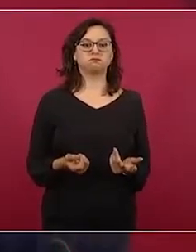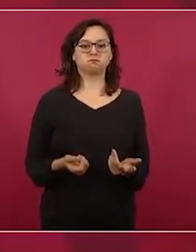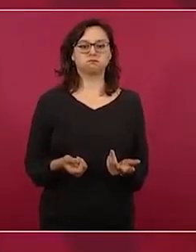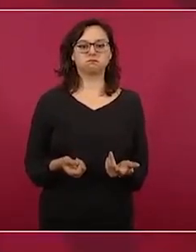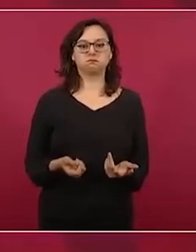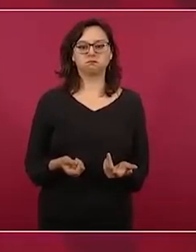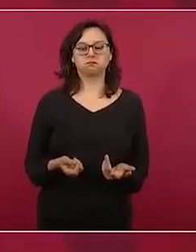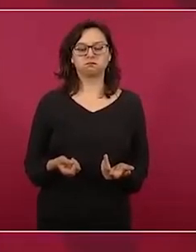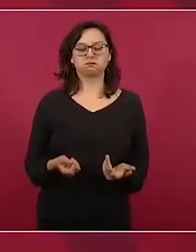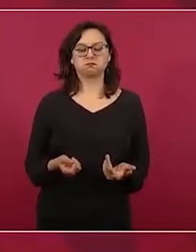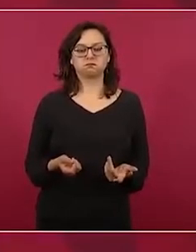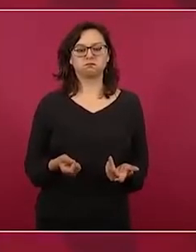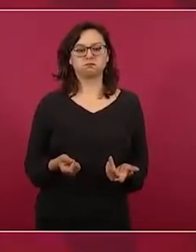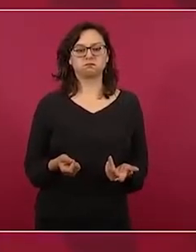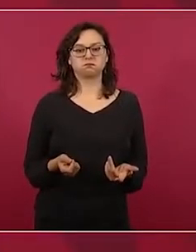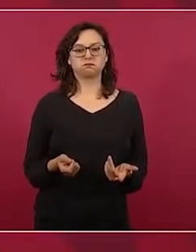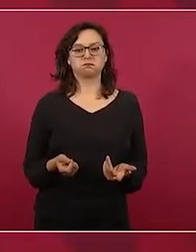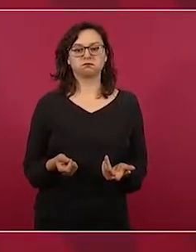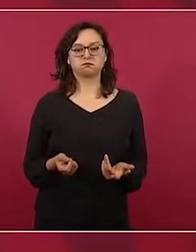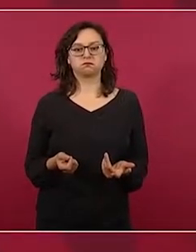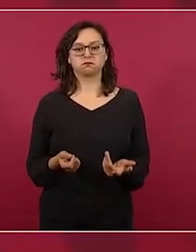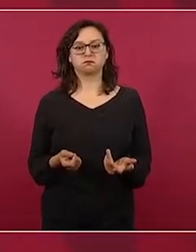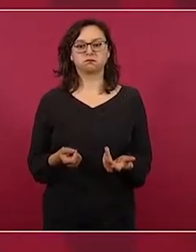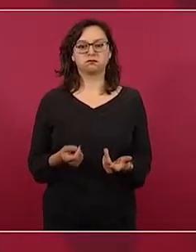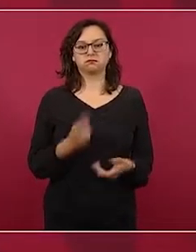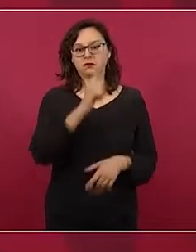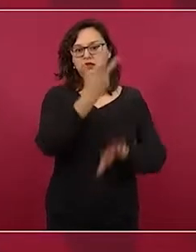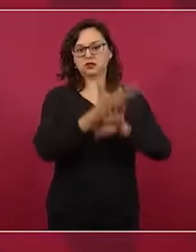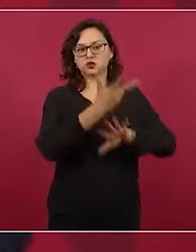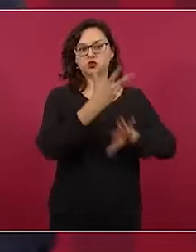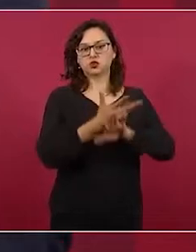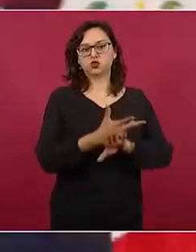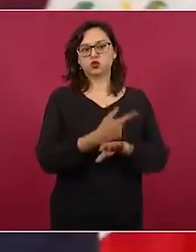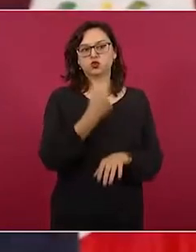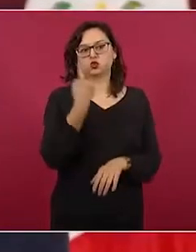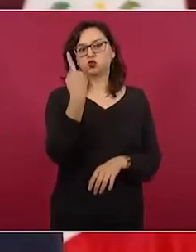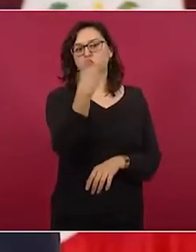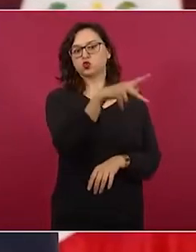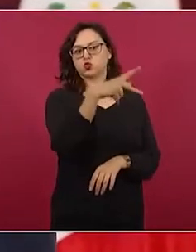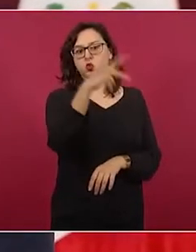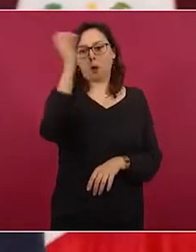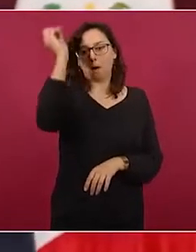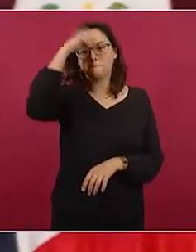que no creo que sea la mejor.